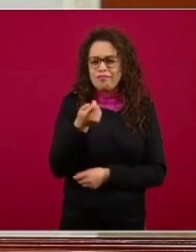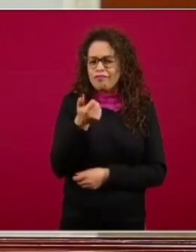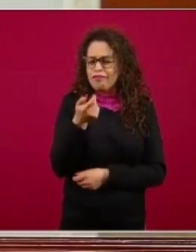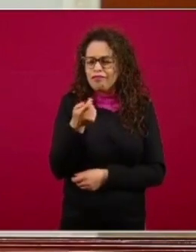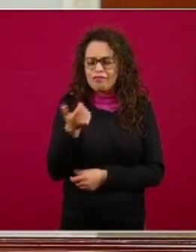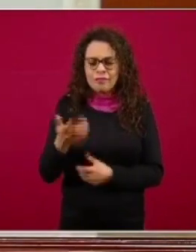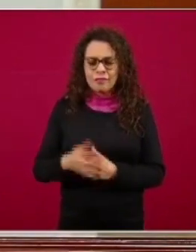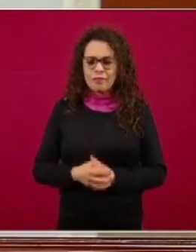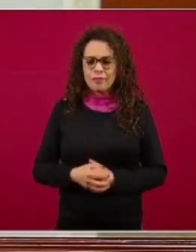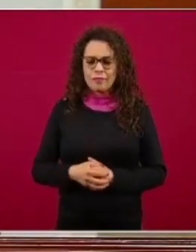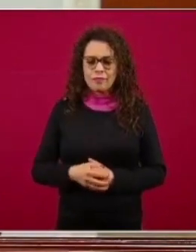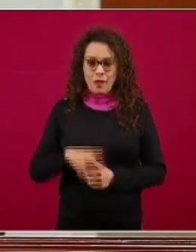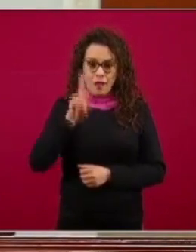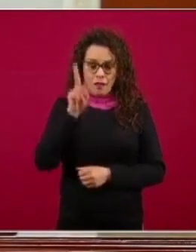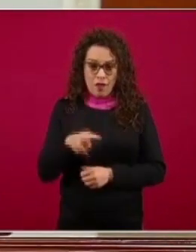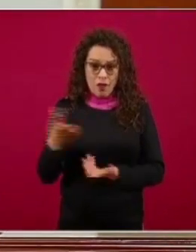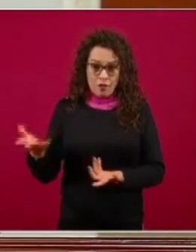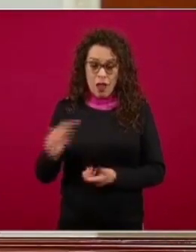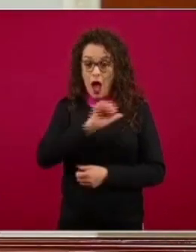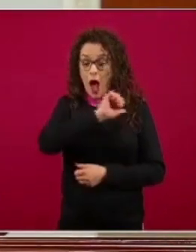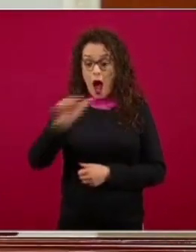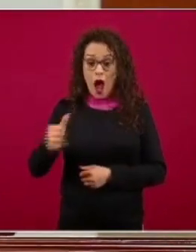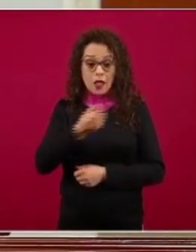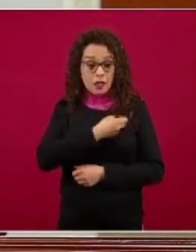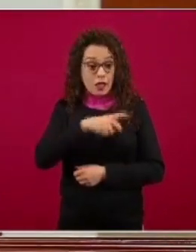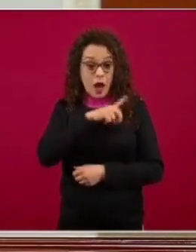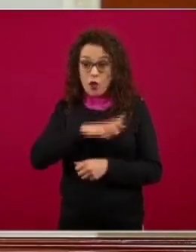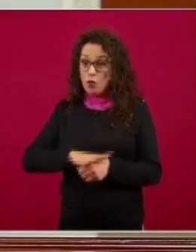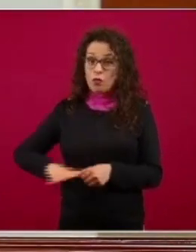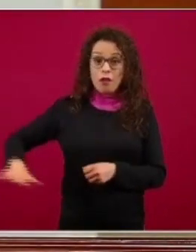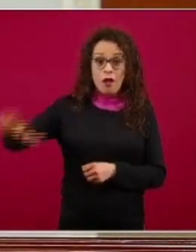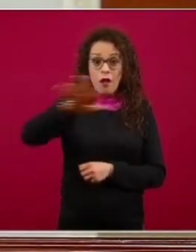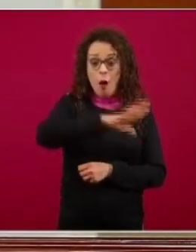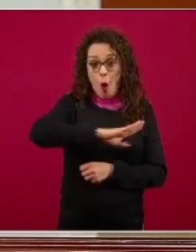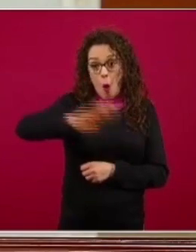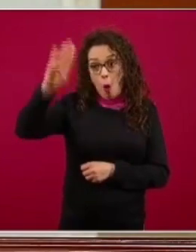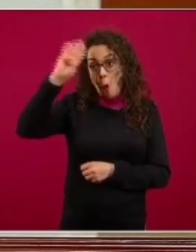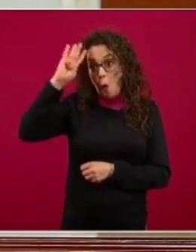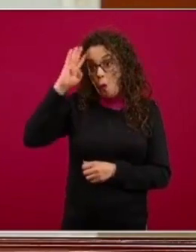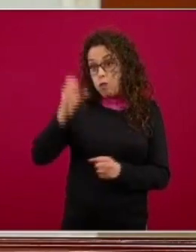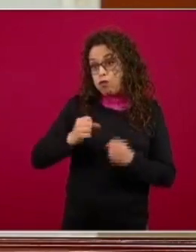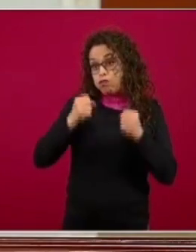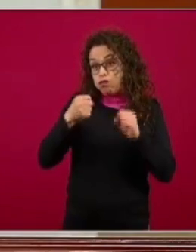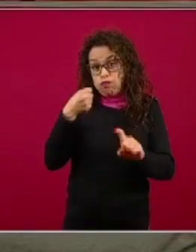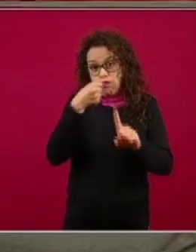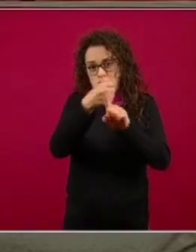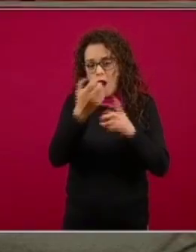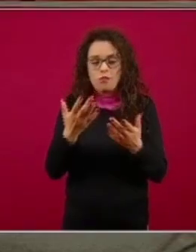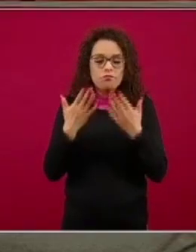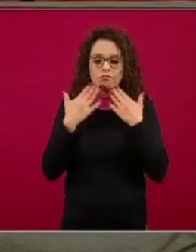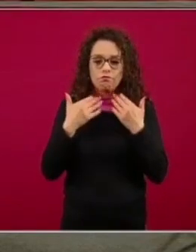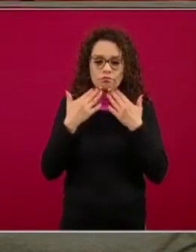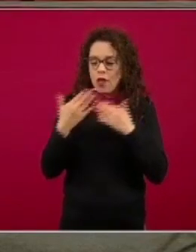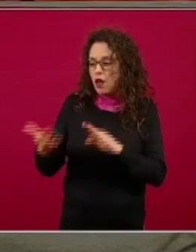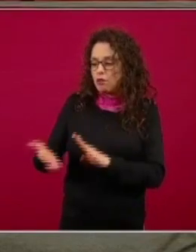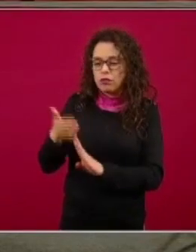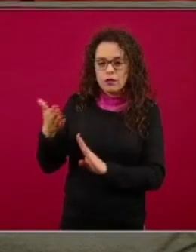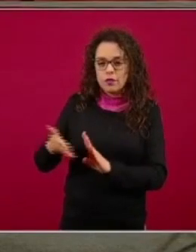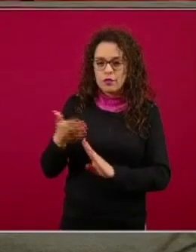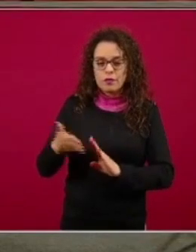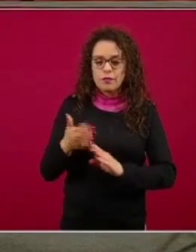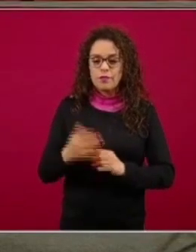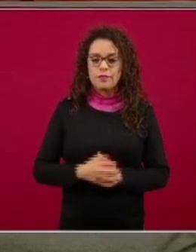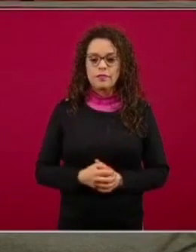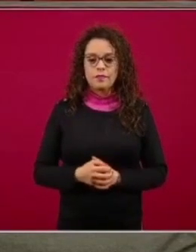impactan desde el punto de vista de salud pública no impactan ese número de casos justamente estos dos